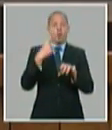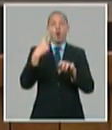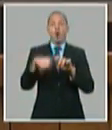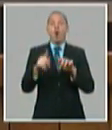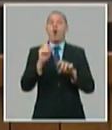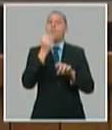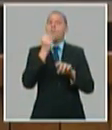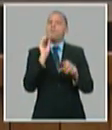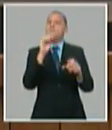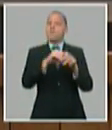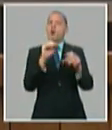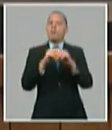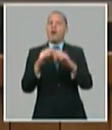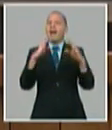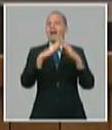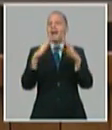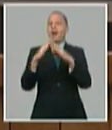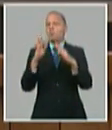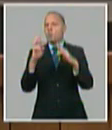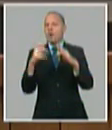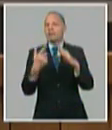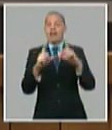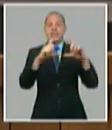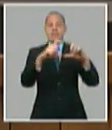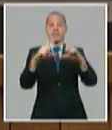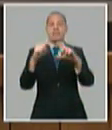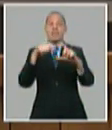que van a beneficiar a más de 190.000